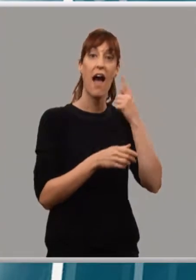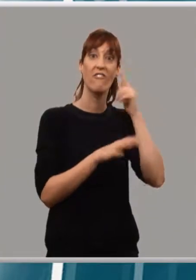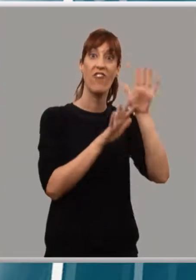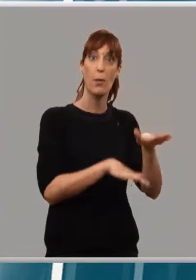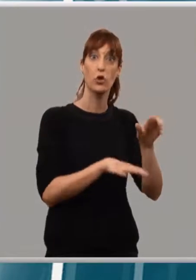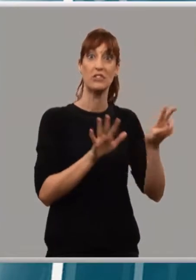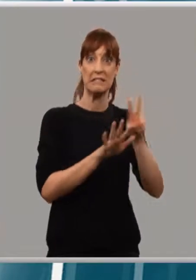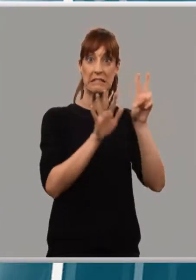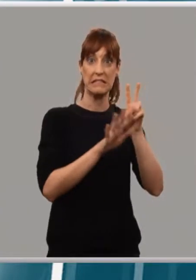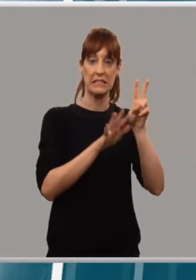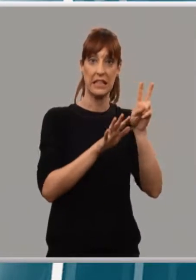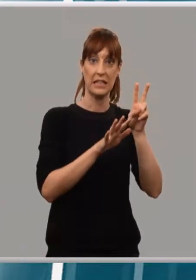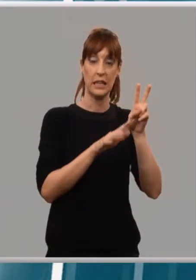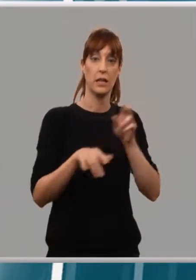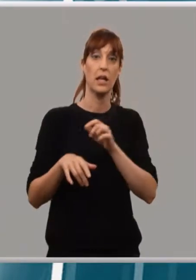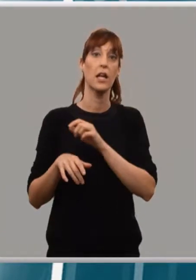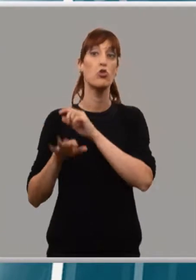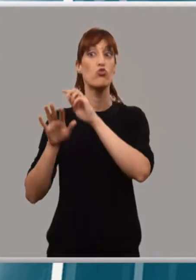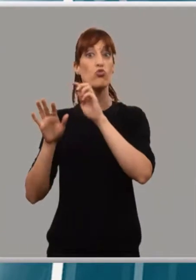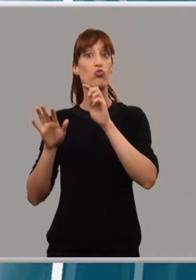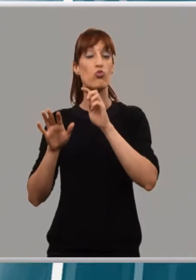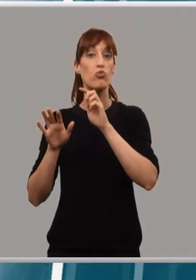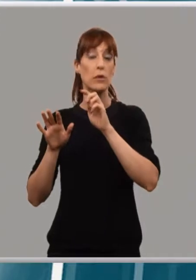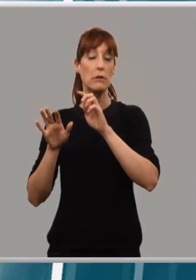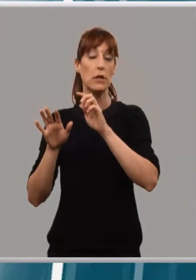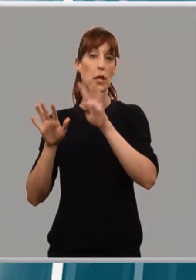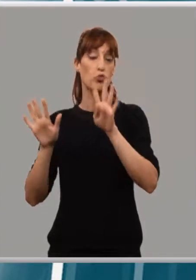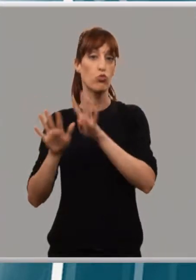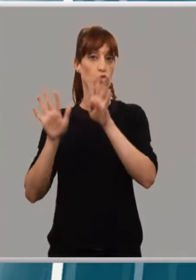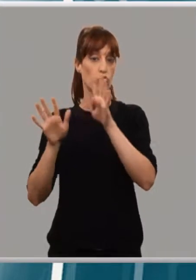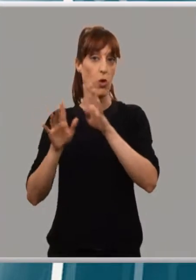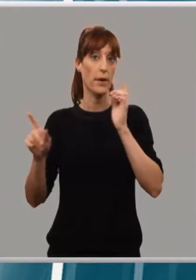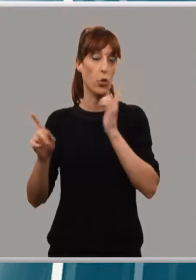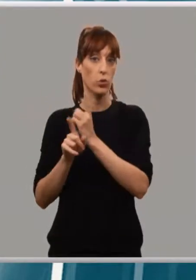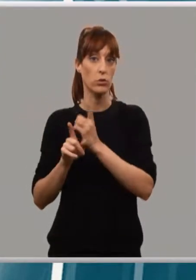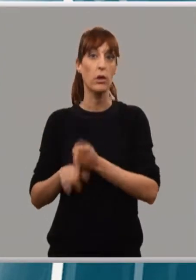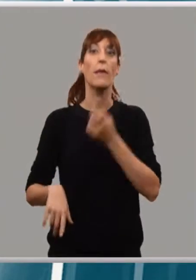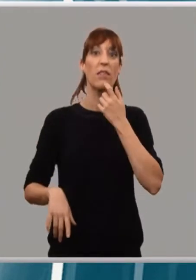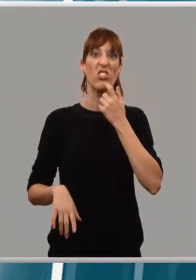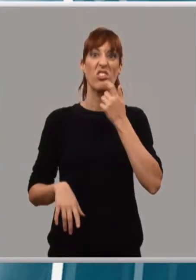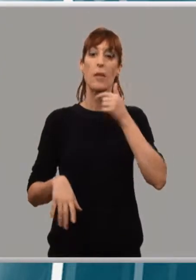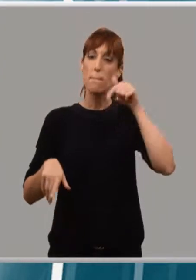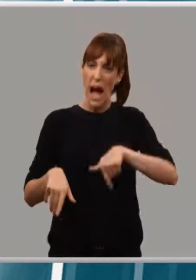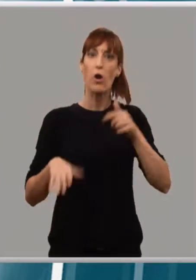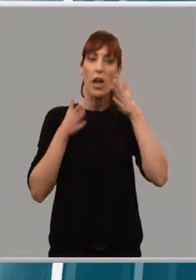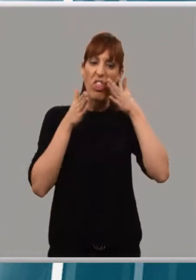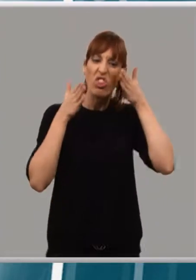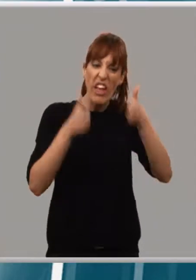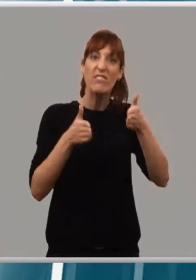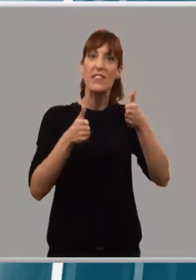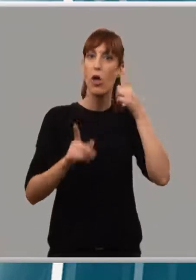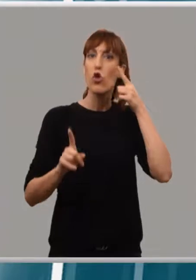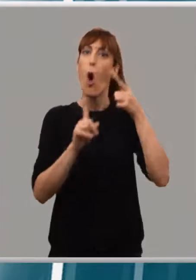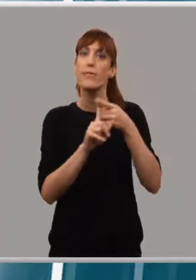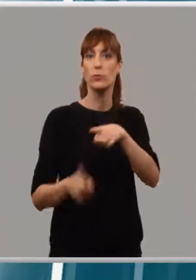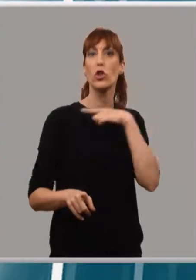Domingo. Vamos a trabajar desde el centro, se lo digo desde ahora, desde el centro, pero centrados en Santo Domingo de la Calzada. Eso es lo que vamos a